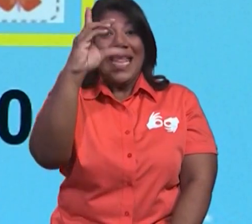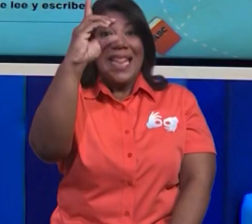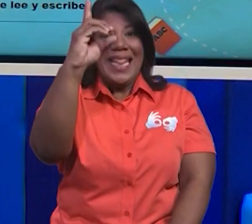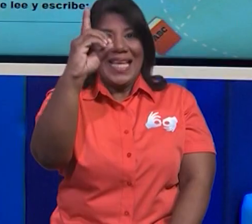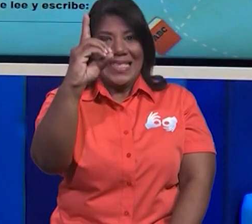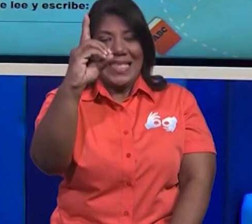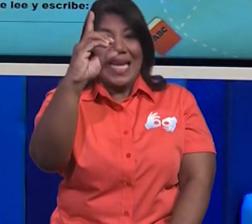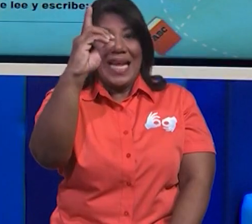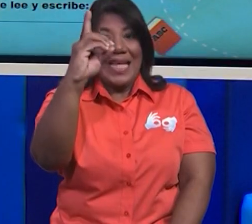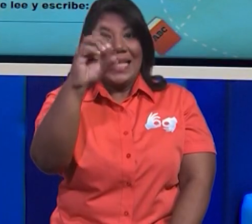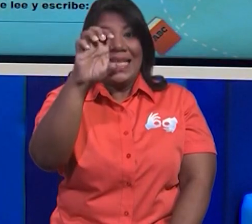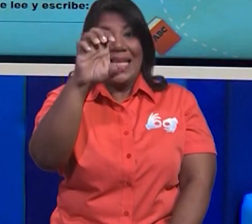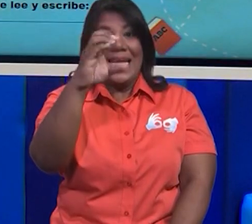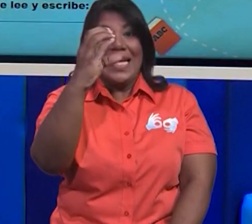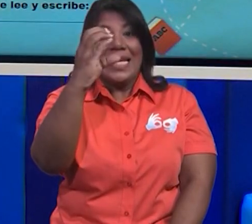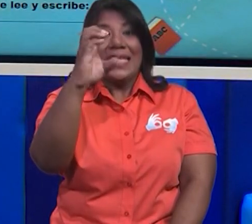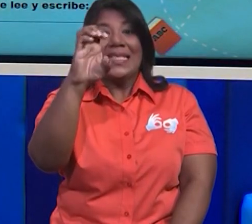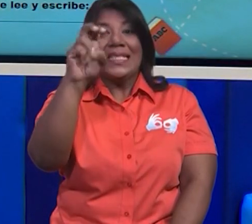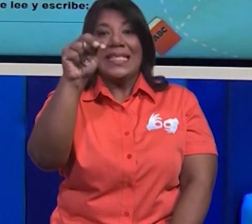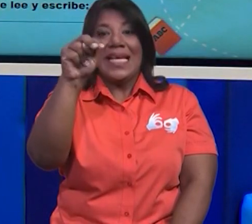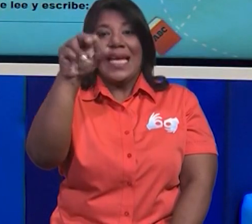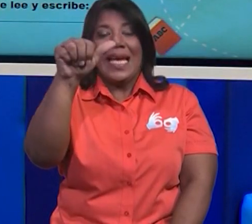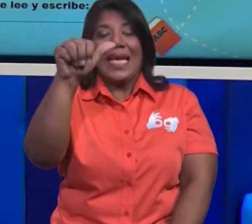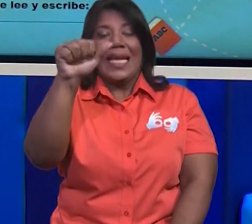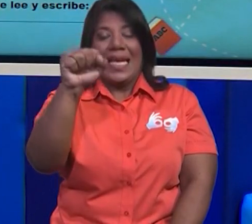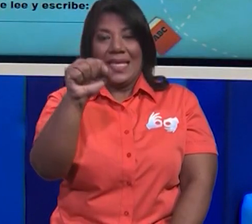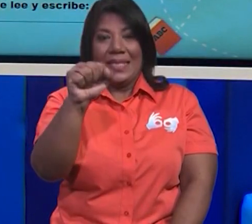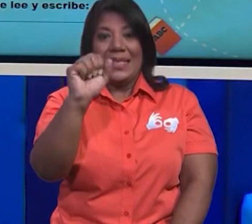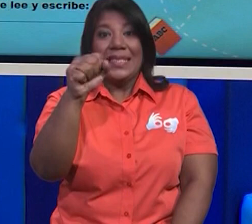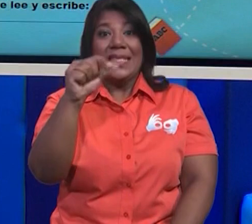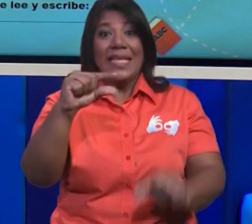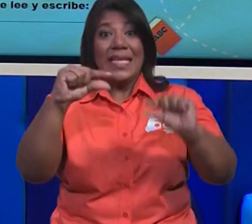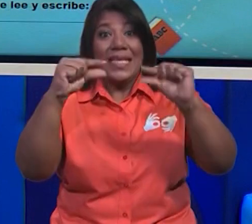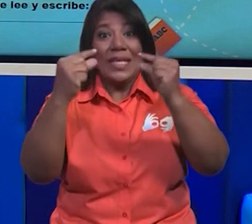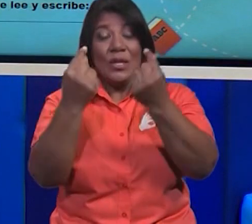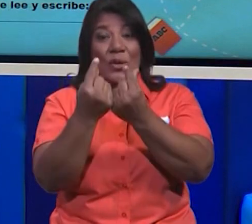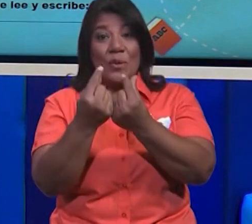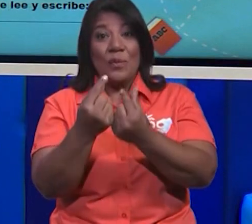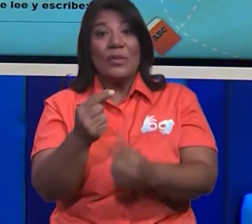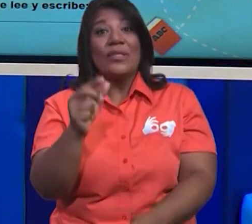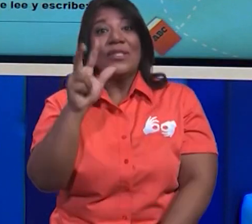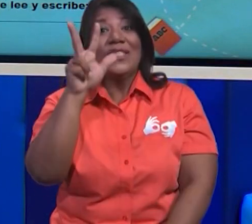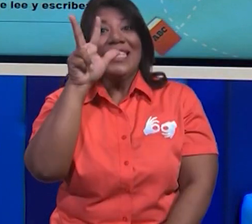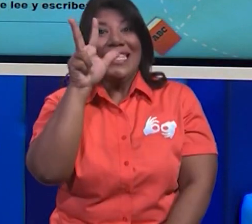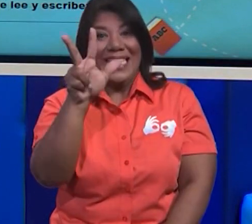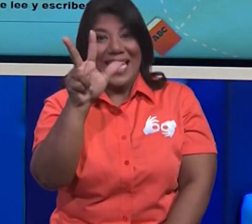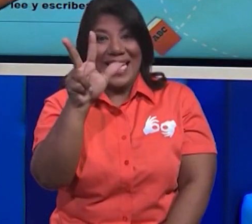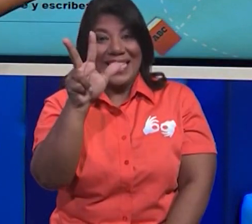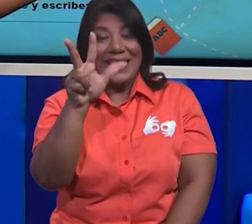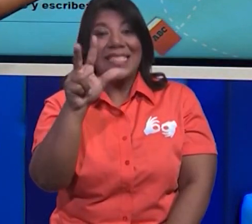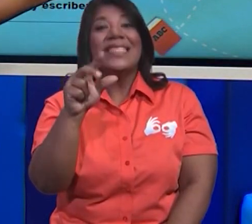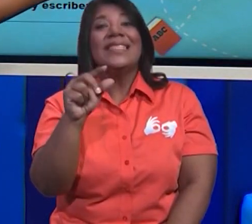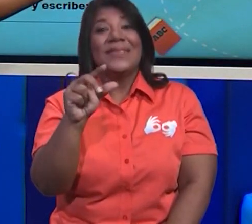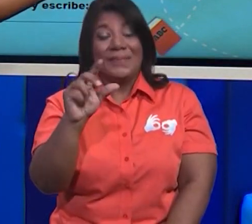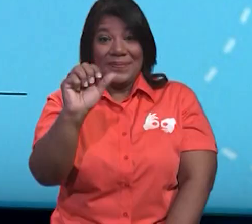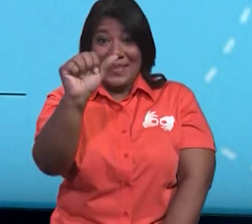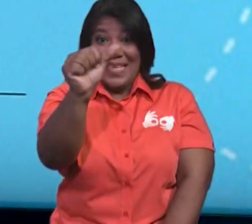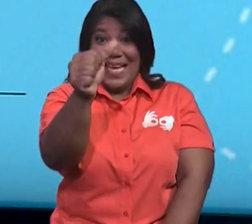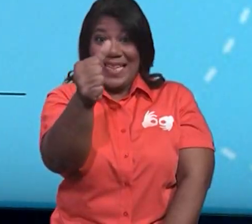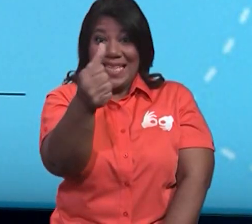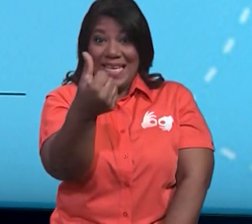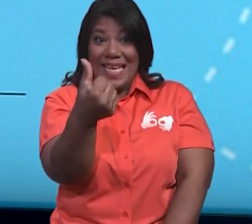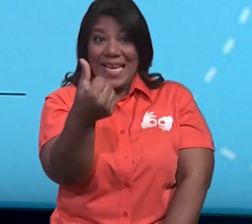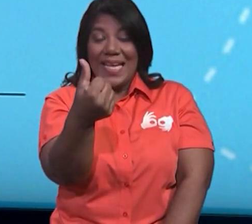decenas. Y si tenemos tres decenas, tenemos tres grupos de 10.